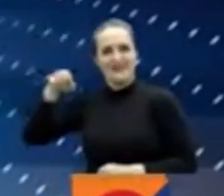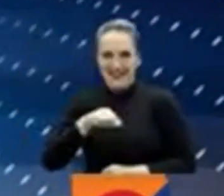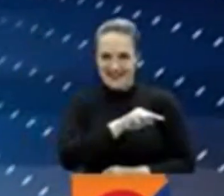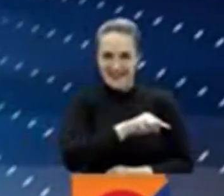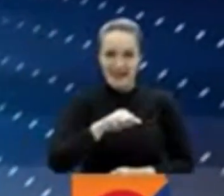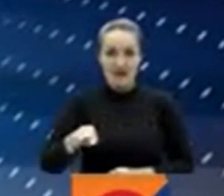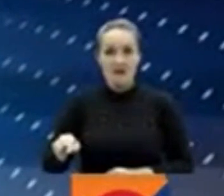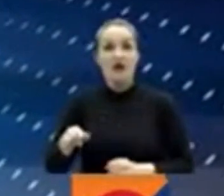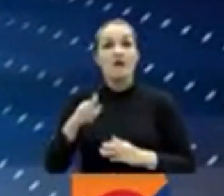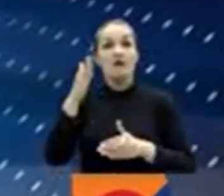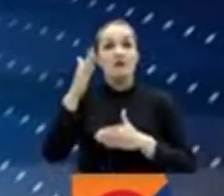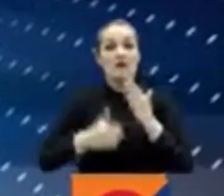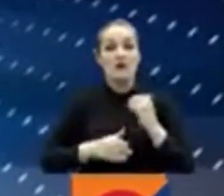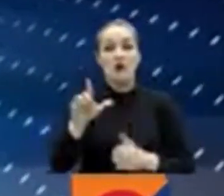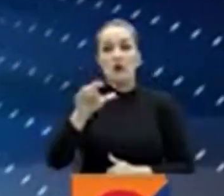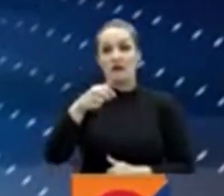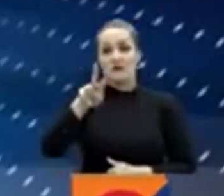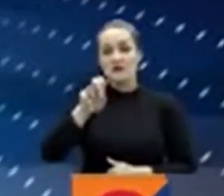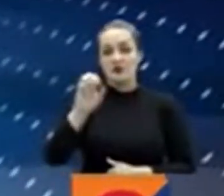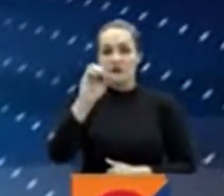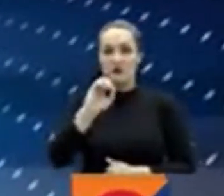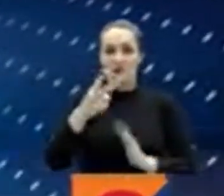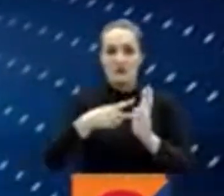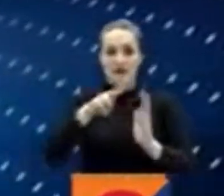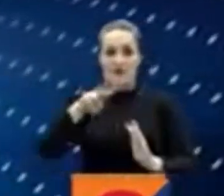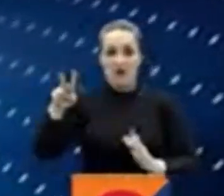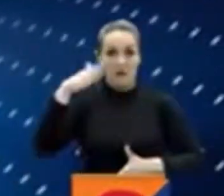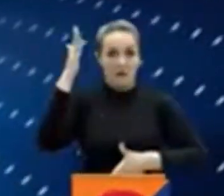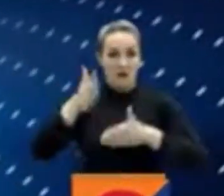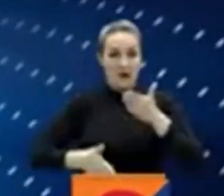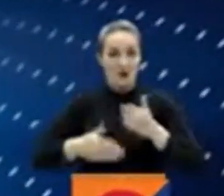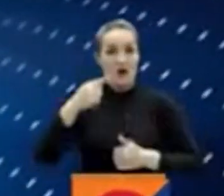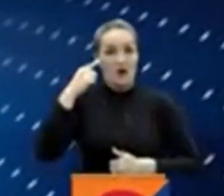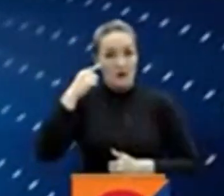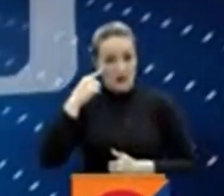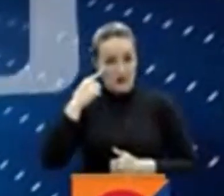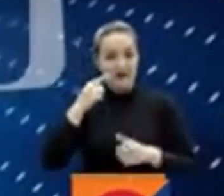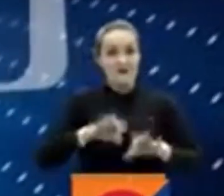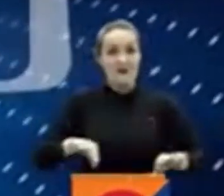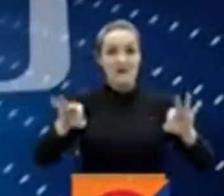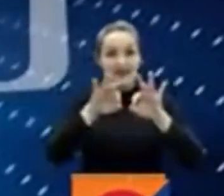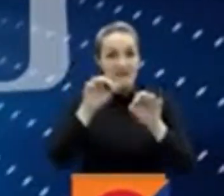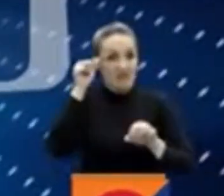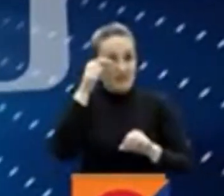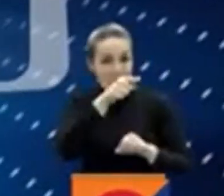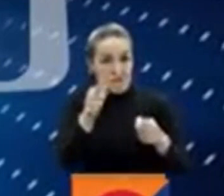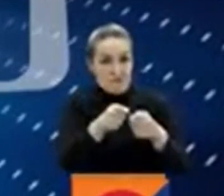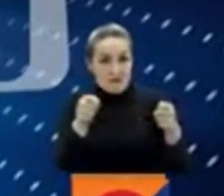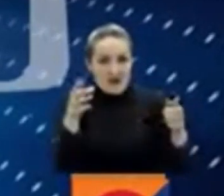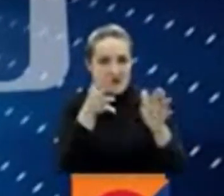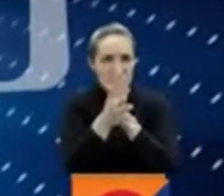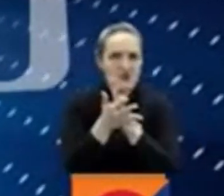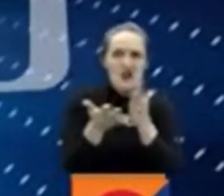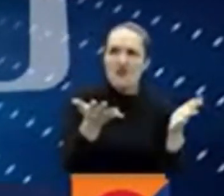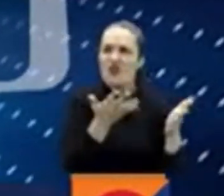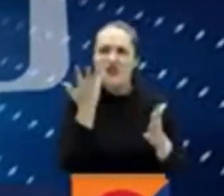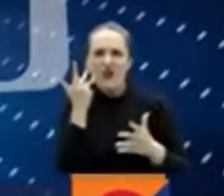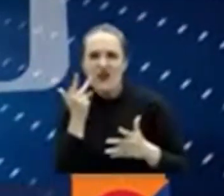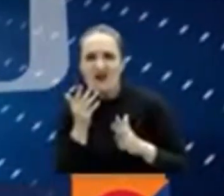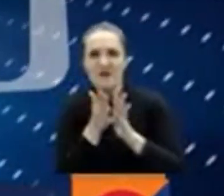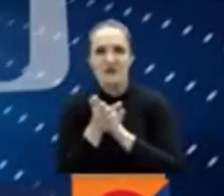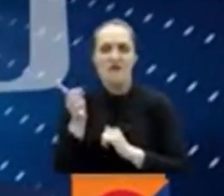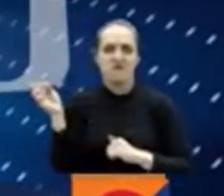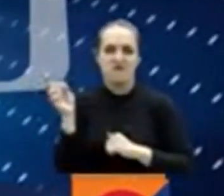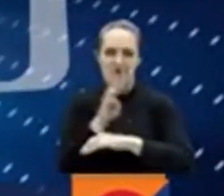hasta el lunes 17 de octubre de 2022 y muy importante recuerde que si quieres seguir informado 24 7 nos encuentra en todas nuestras redes